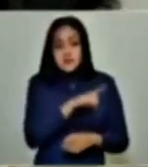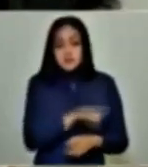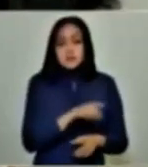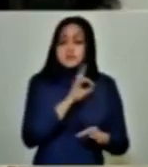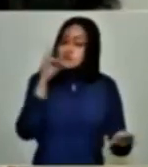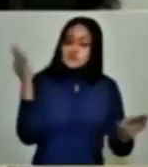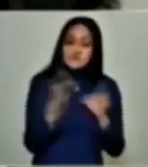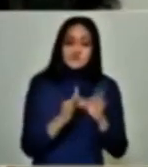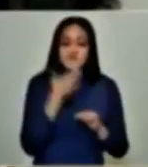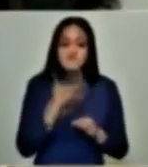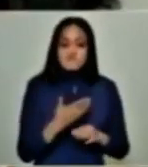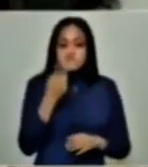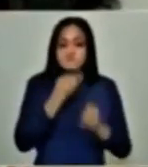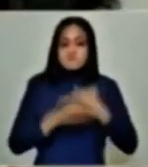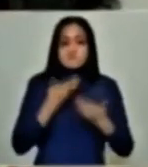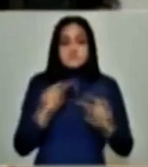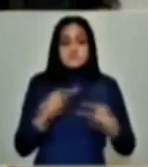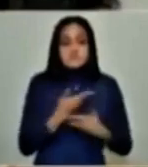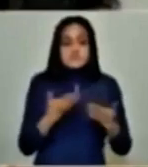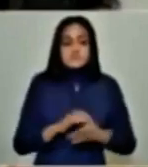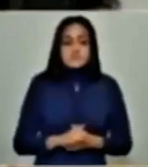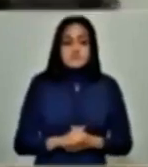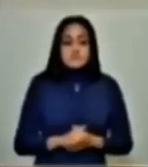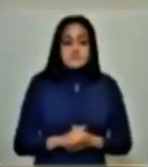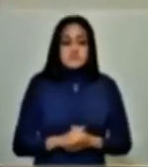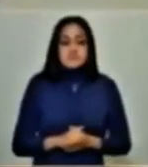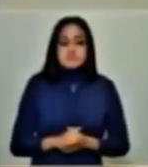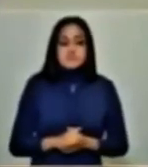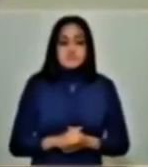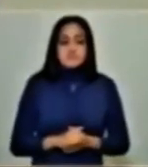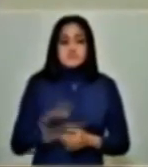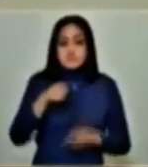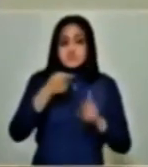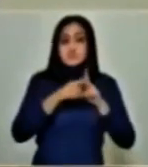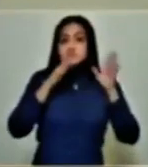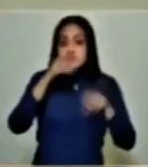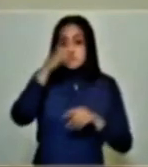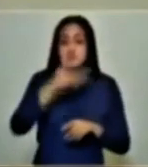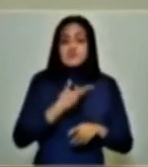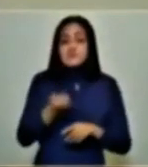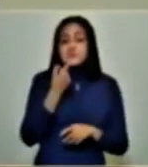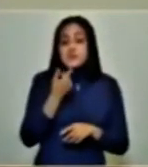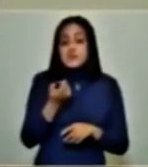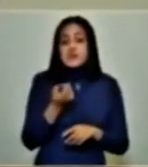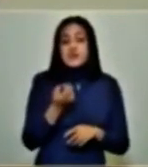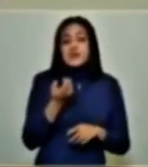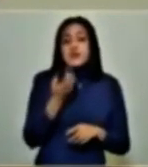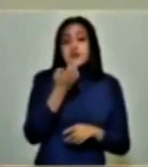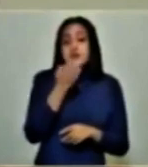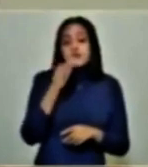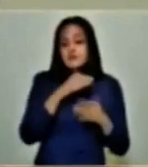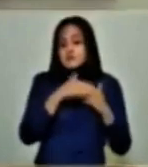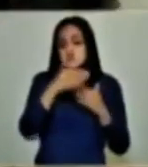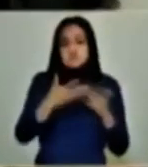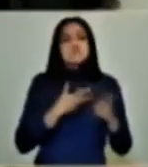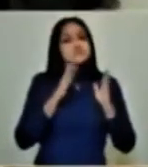la mejor atención a los derechohabientes. Ya empezaste tus procedimientos para que tengamos medicamentos en enero, febrero y adelante,